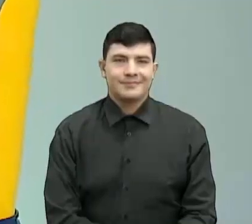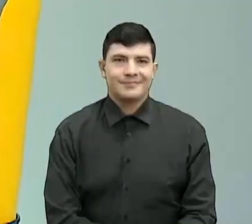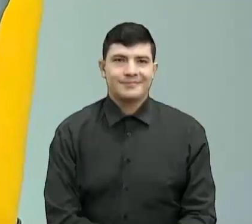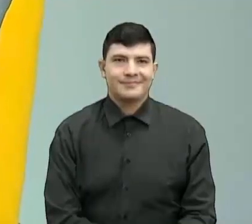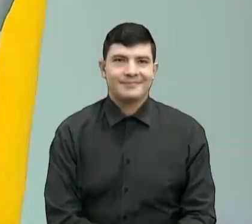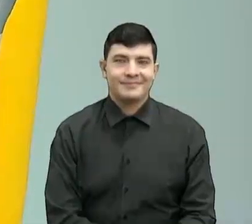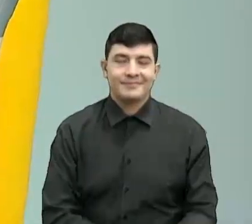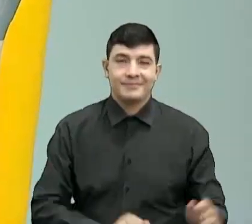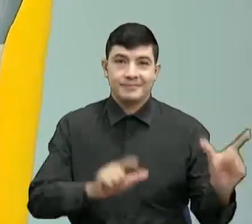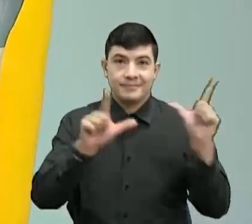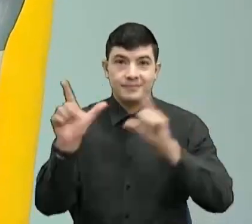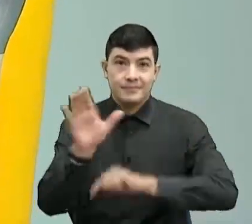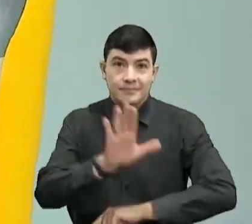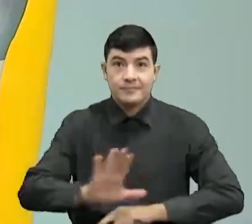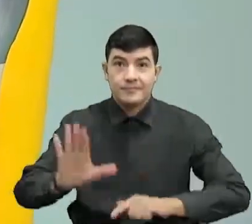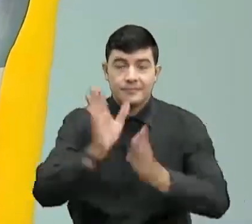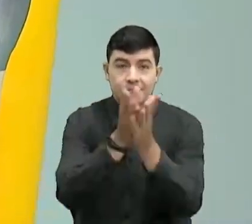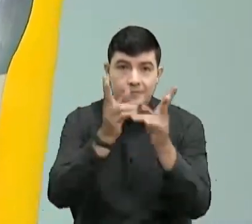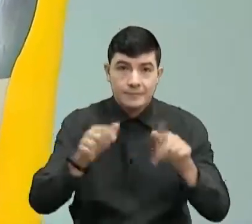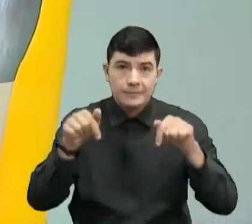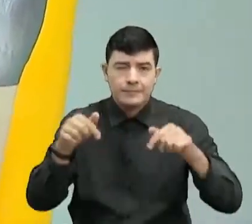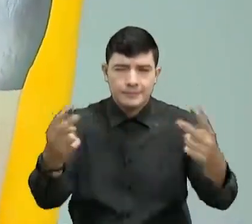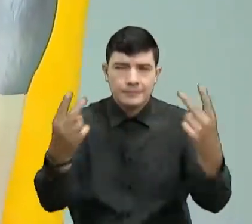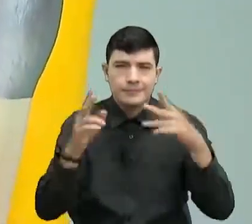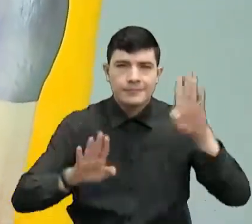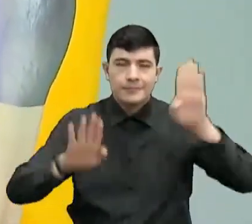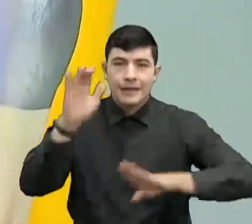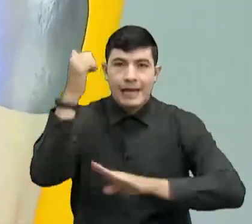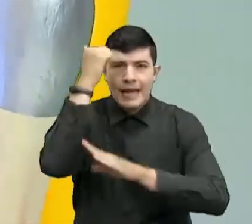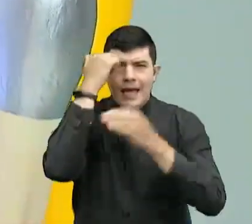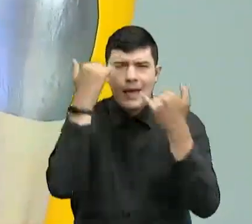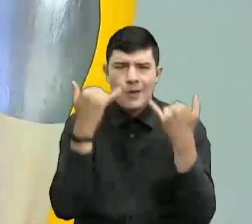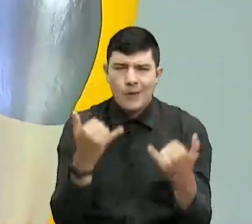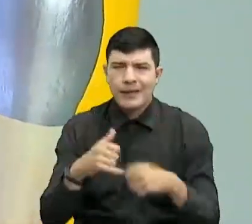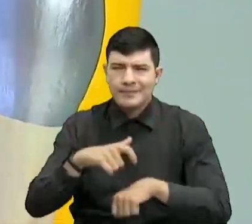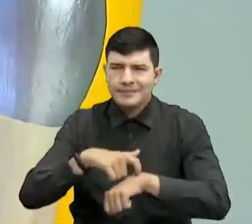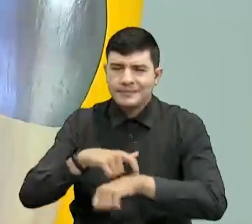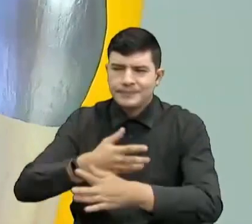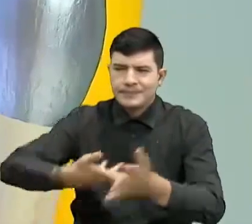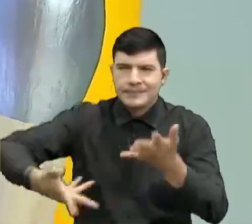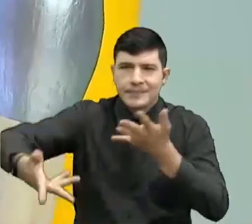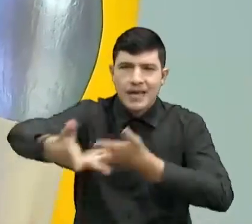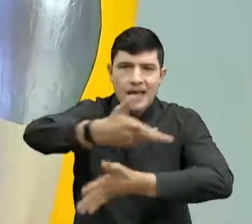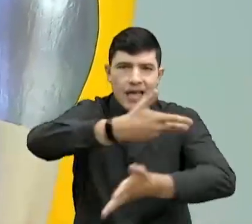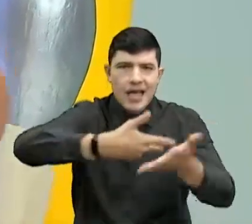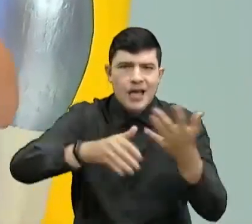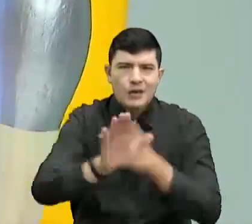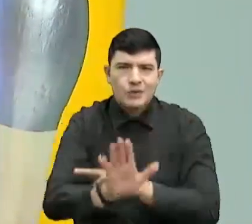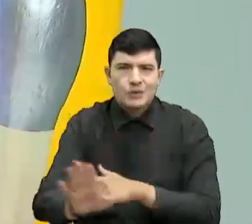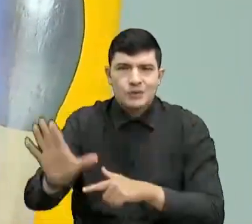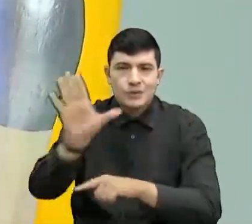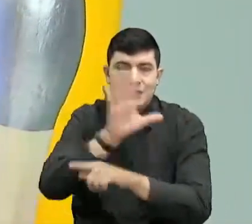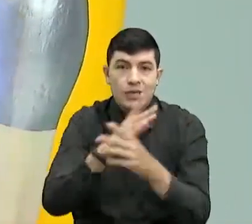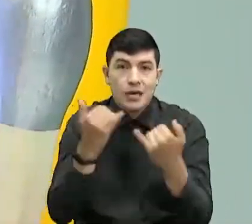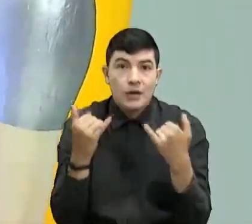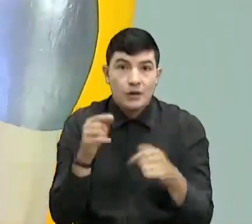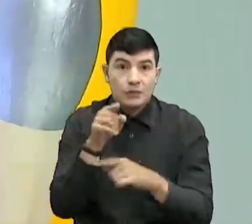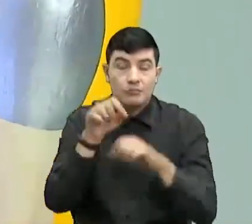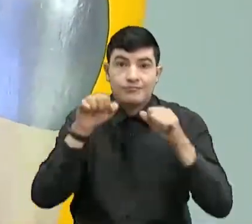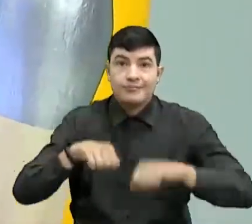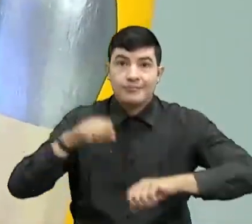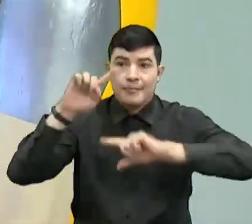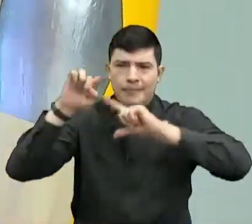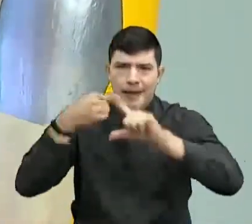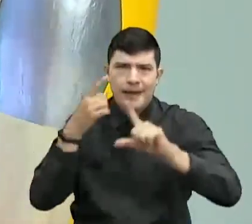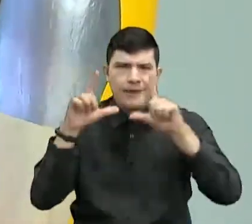Chiquillos de Presente Profe llega a ese espacio maravilloso, espectacular que podemos compartir con todos ustedes, porque aquí ustedes nos pueden enviar